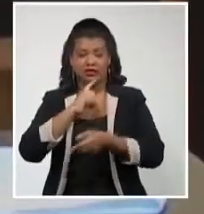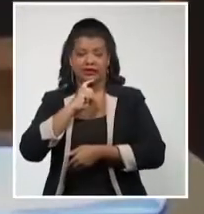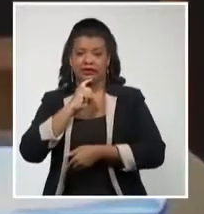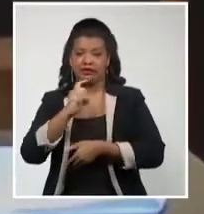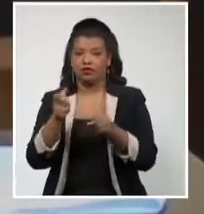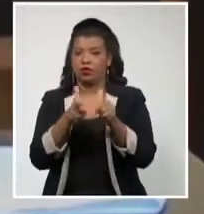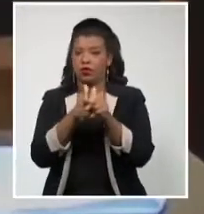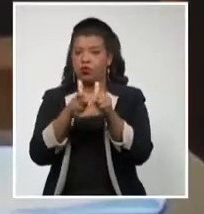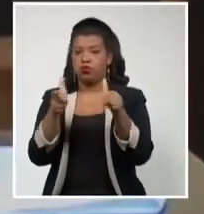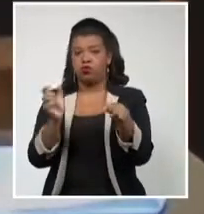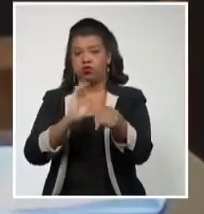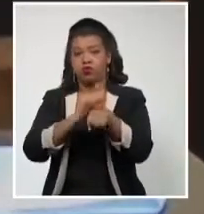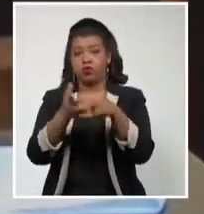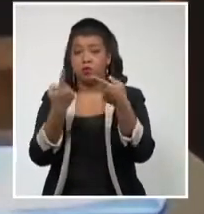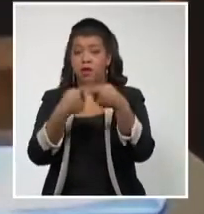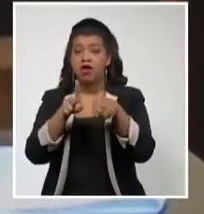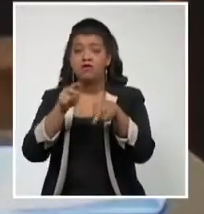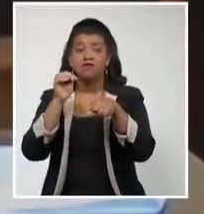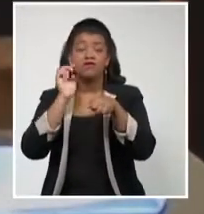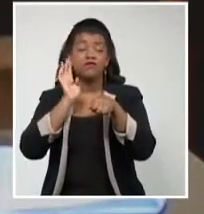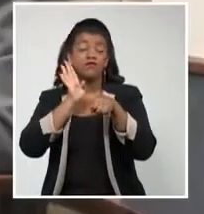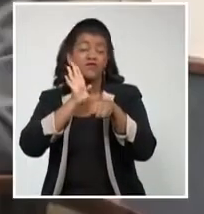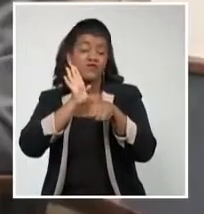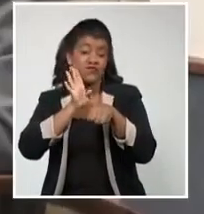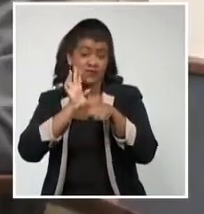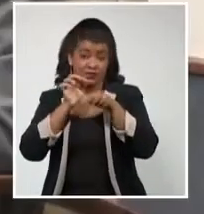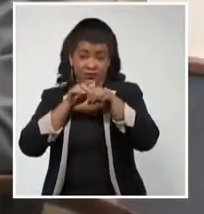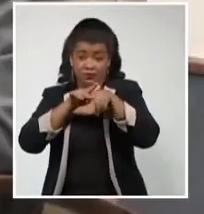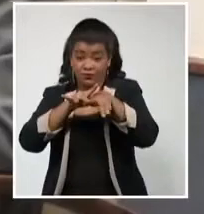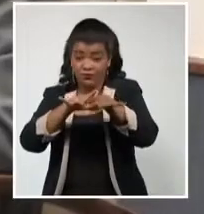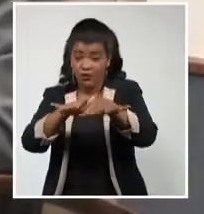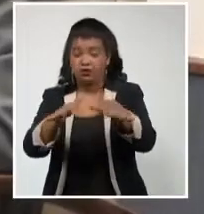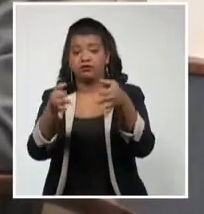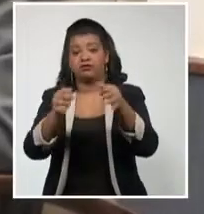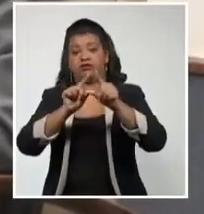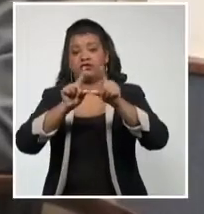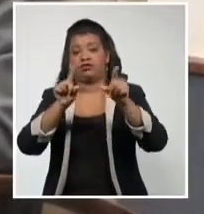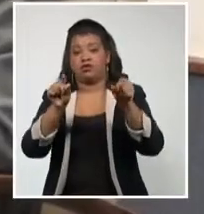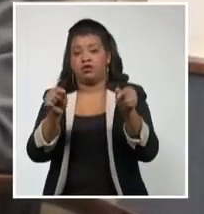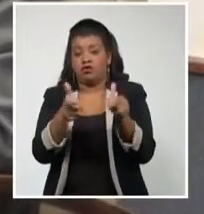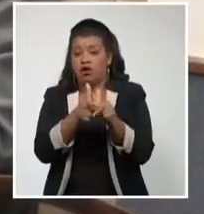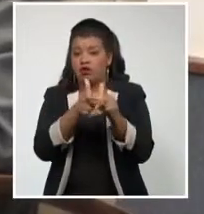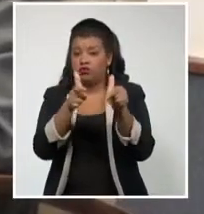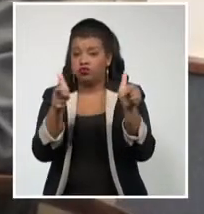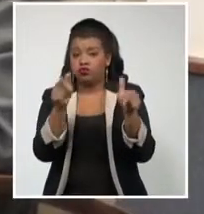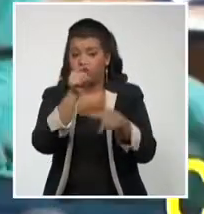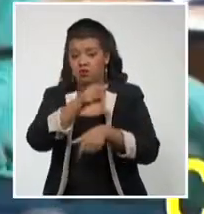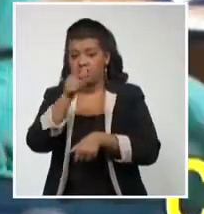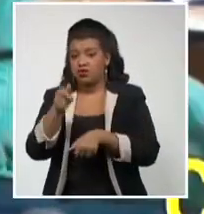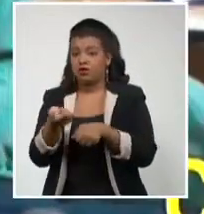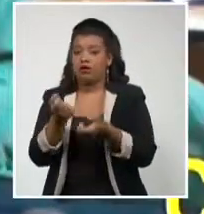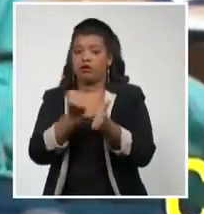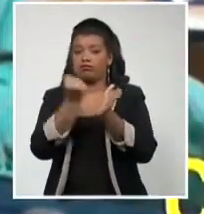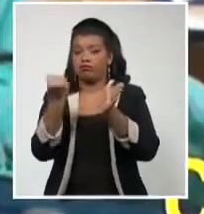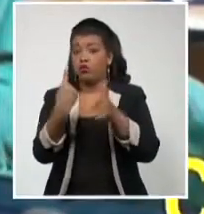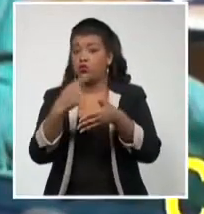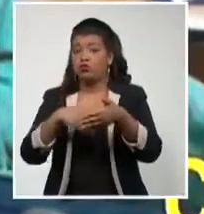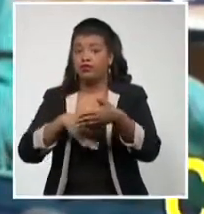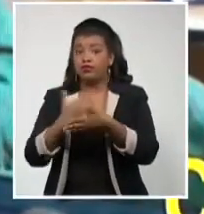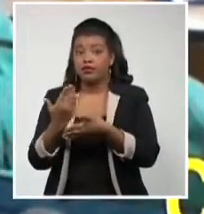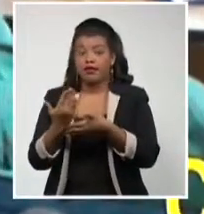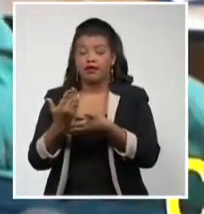pero el virus vuelve a estar disperso en todo el país, con niveles de casos activos, así como de confirmados en un día, sin